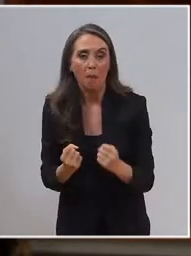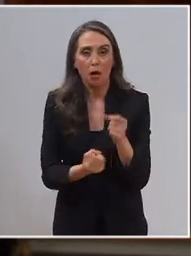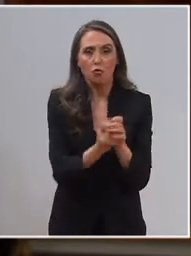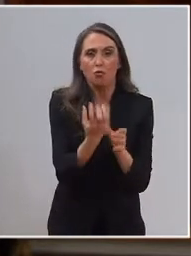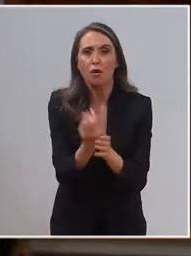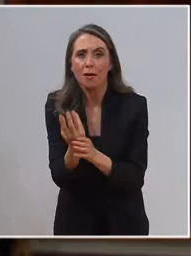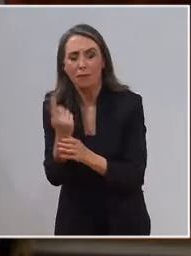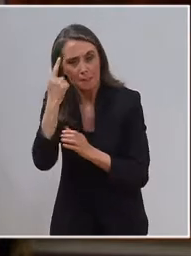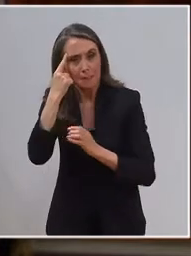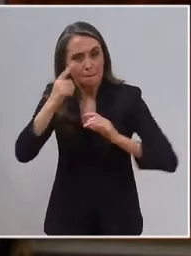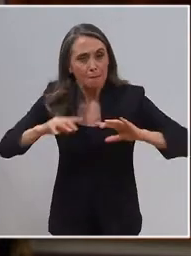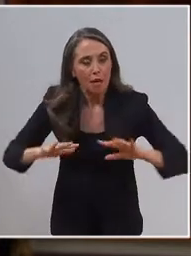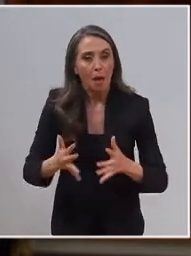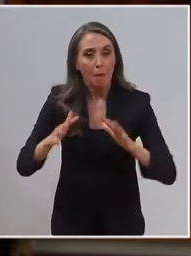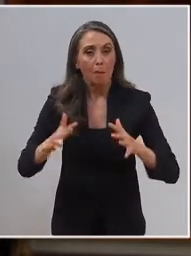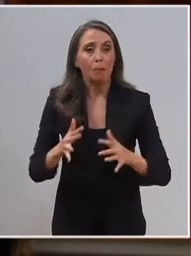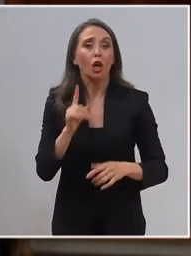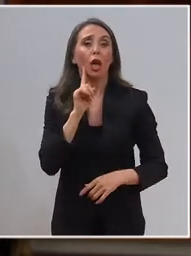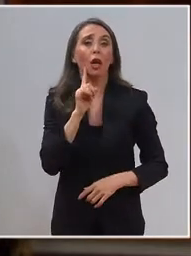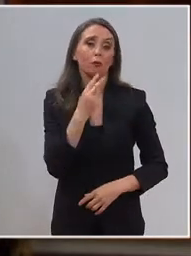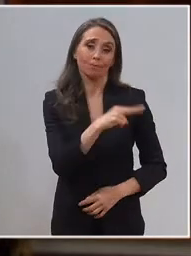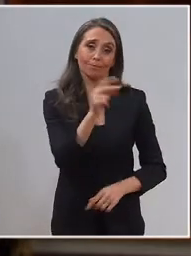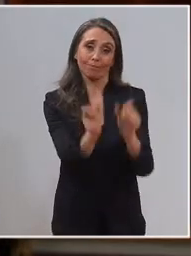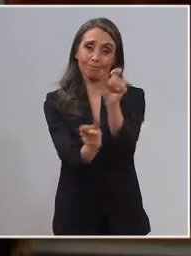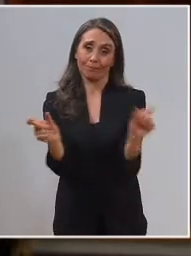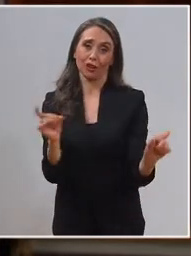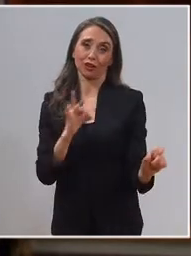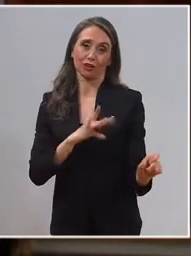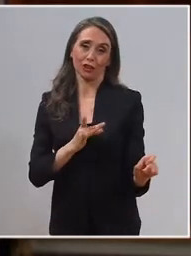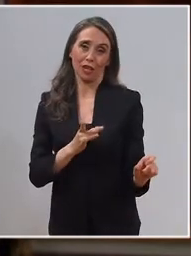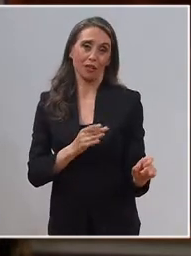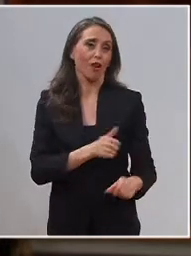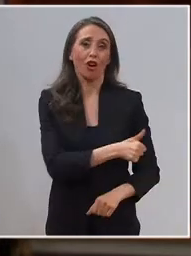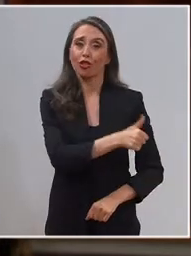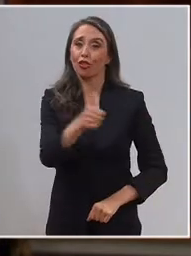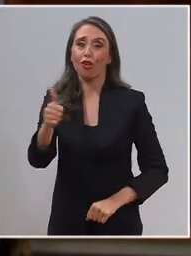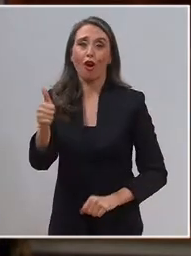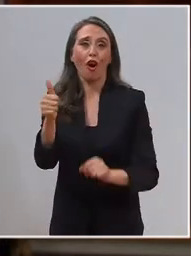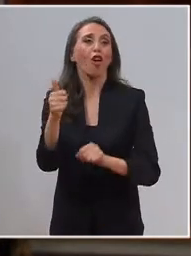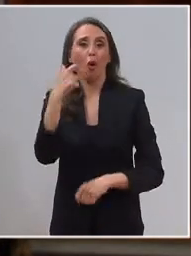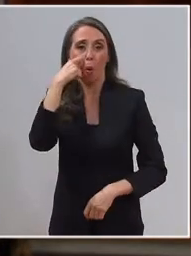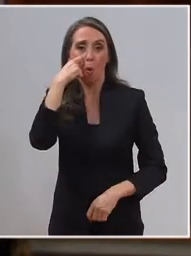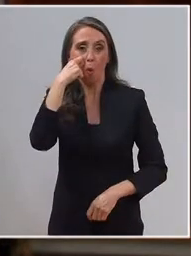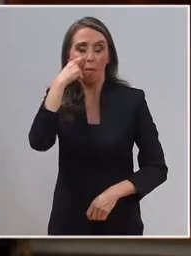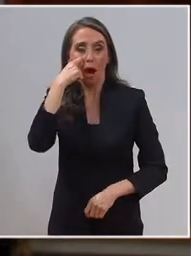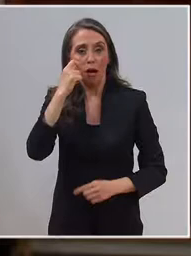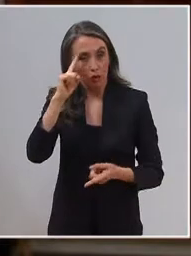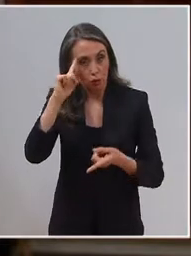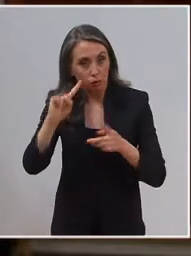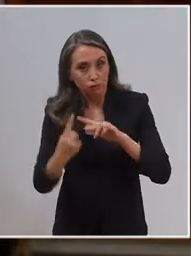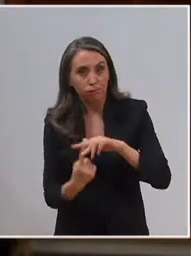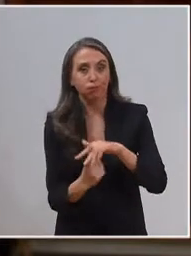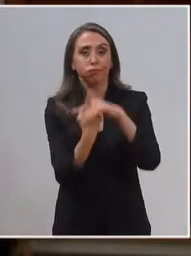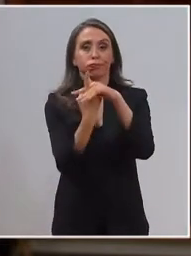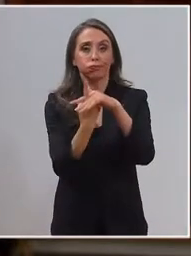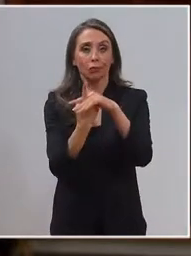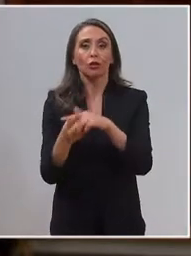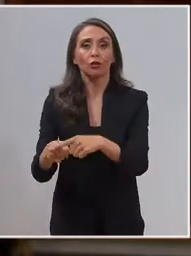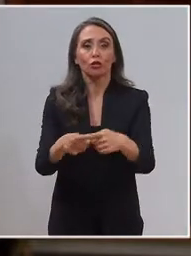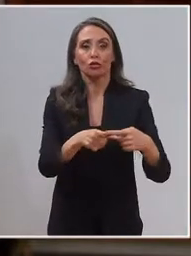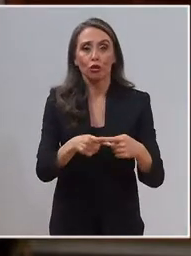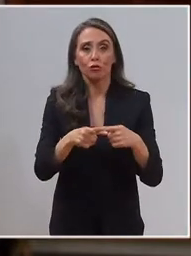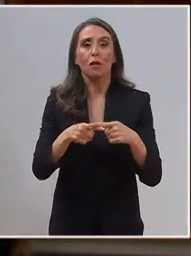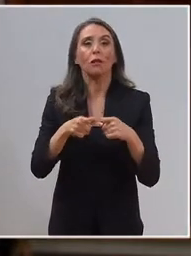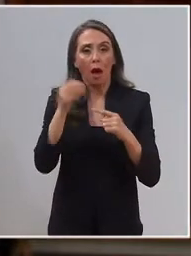innovación y de emprendimiento de los chilenos y de todos los seres humanos que han dado a luz la sociedad del conocimiento y la